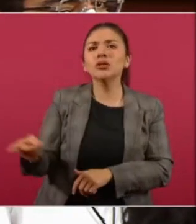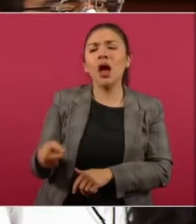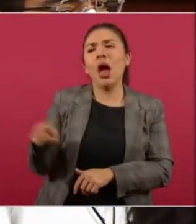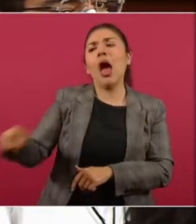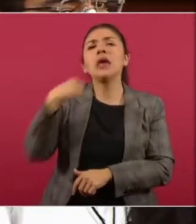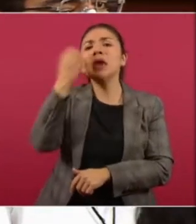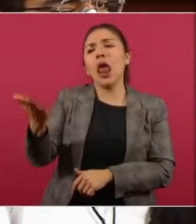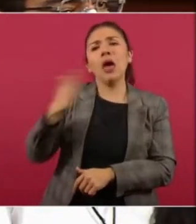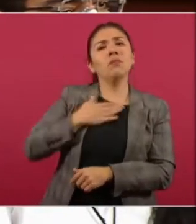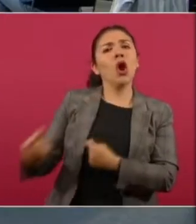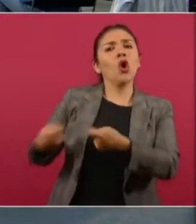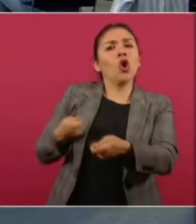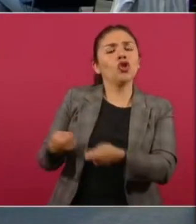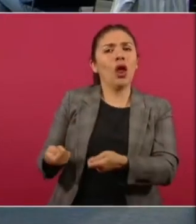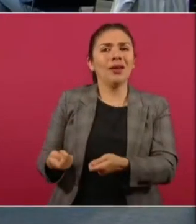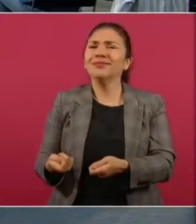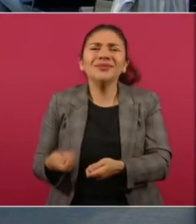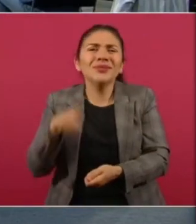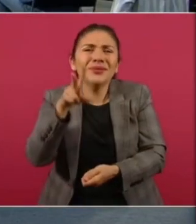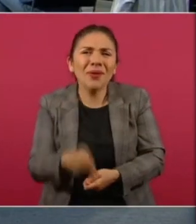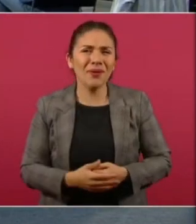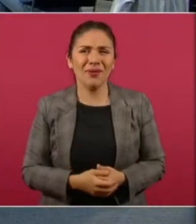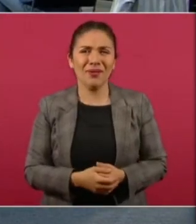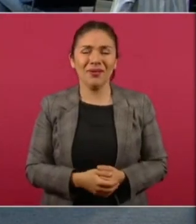me quieren chantajear. Pues no, no es así.